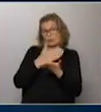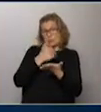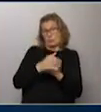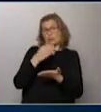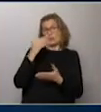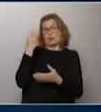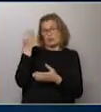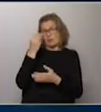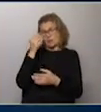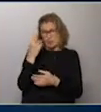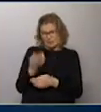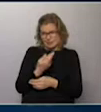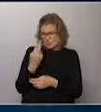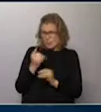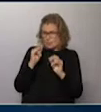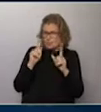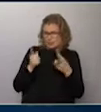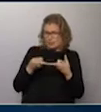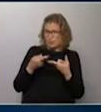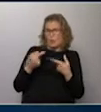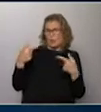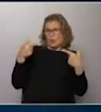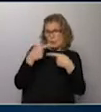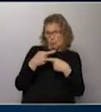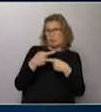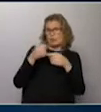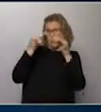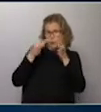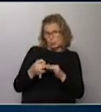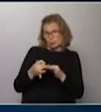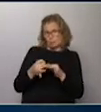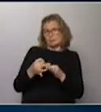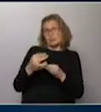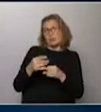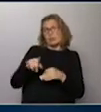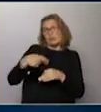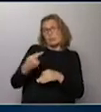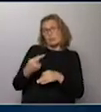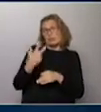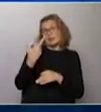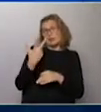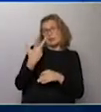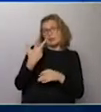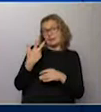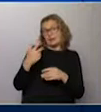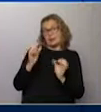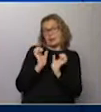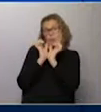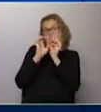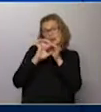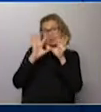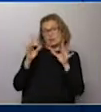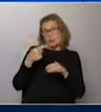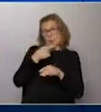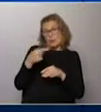El sábado es raro, pero se jugará ese Liverpool Nacional en Belvedere. Y lo otro, después de esta seguidilla de tres partidos por Libertadores, les va a quedar